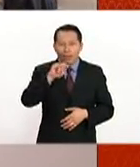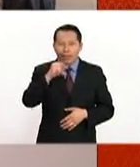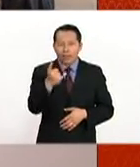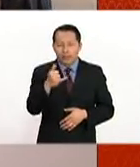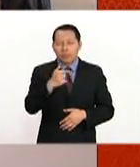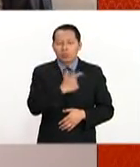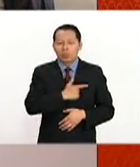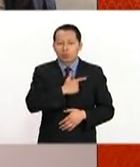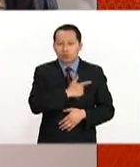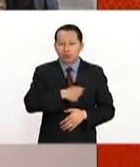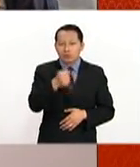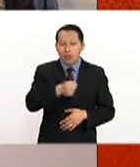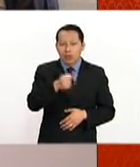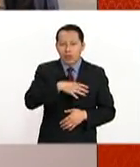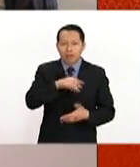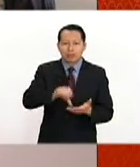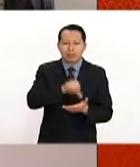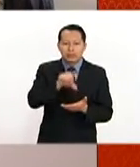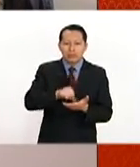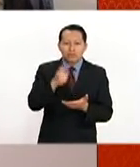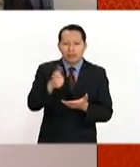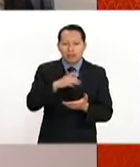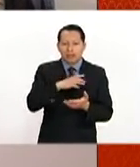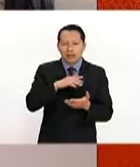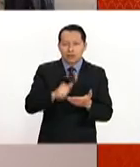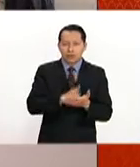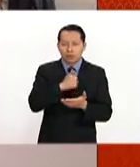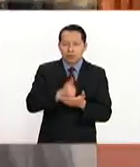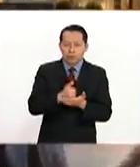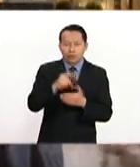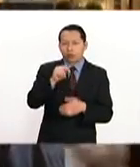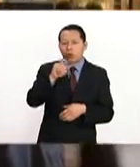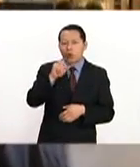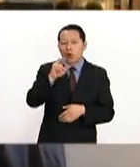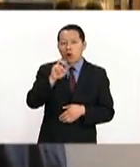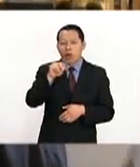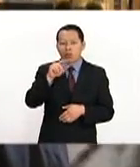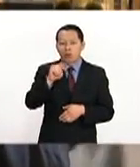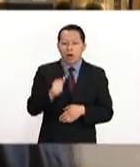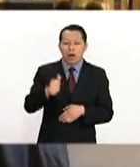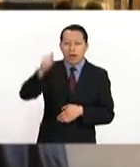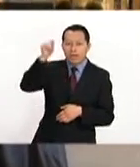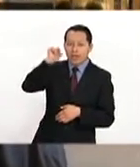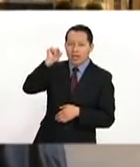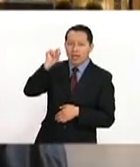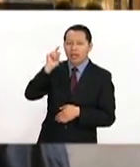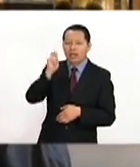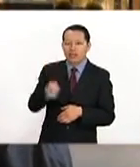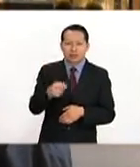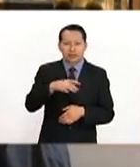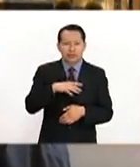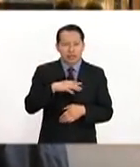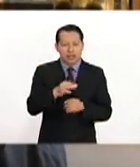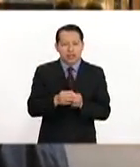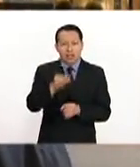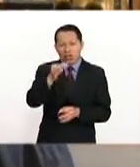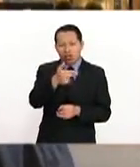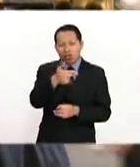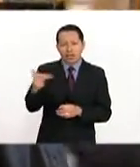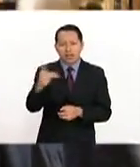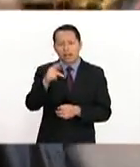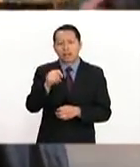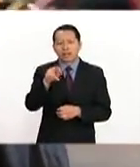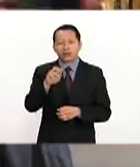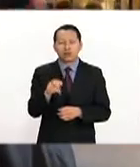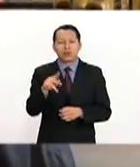saludarte desde el centro financiero de la ciudad de Toronto. Detrás de mí la torre y hotel Trump. Y es que,